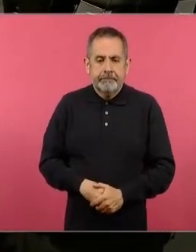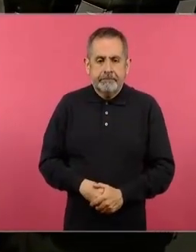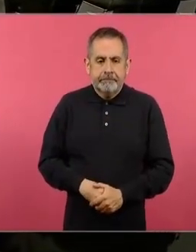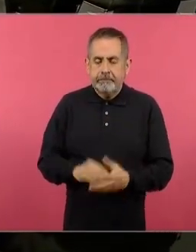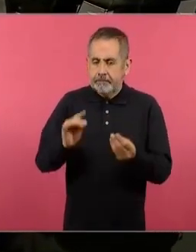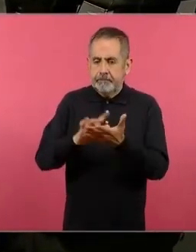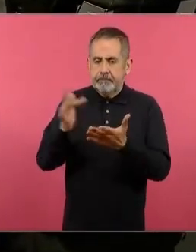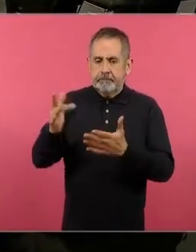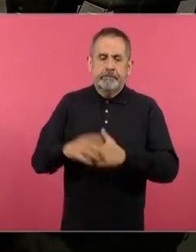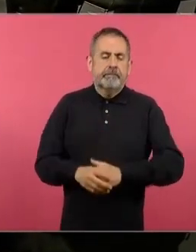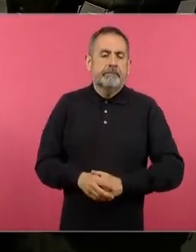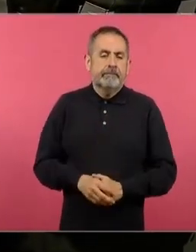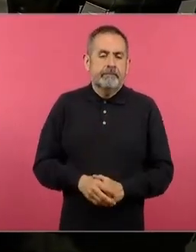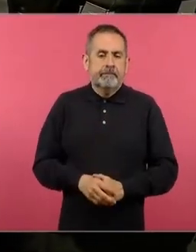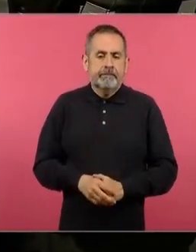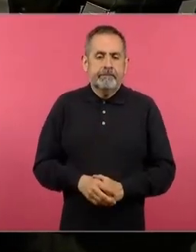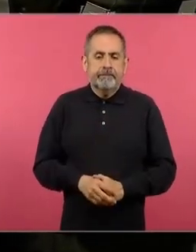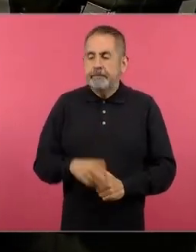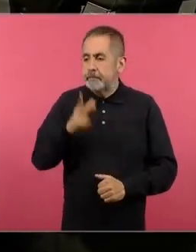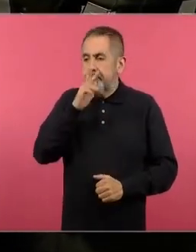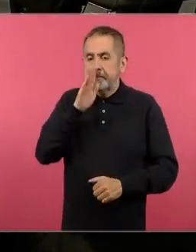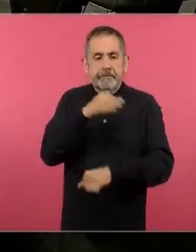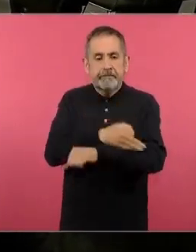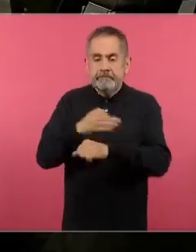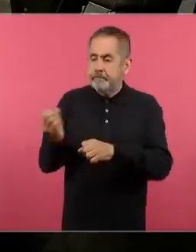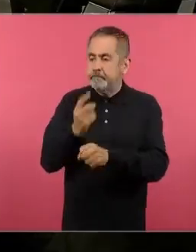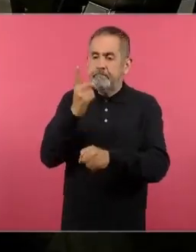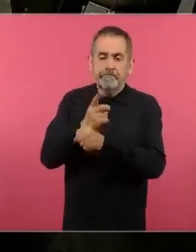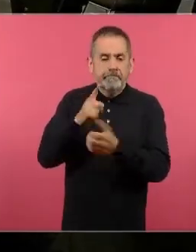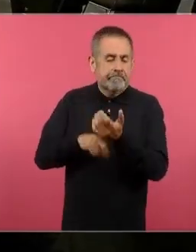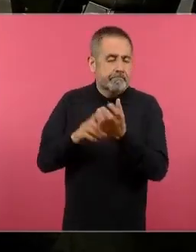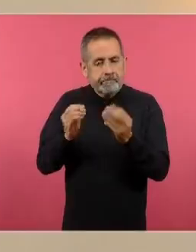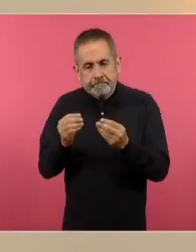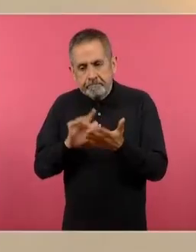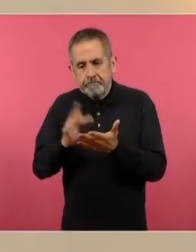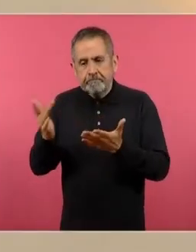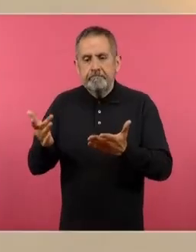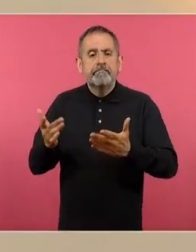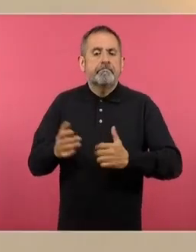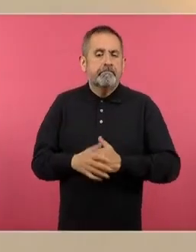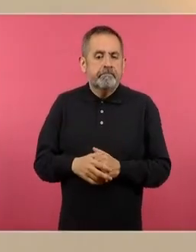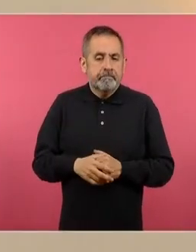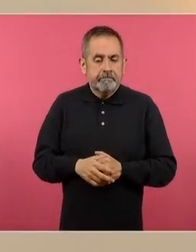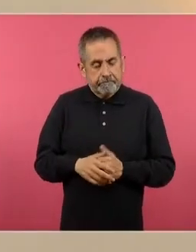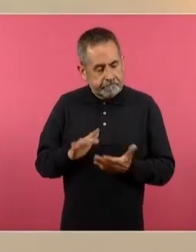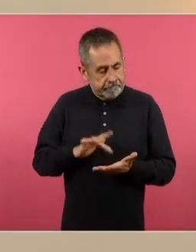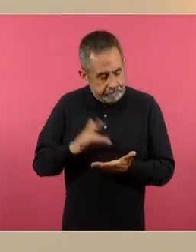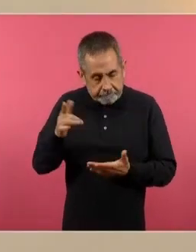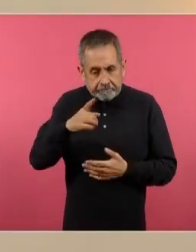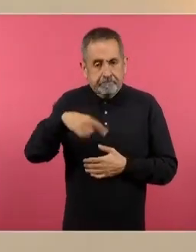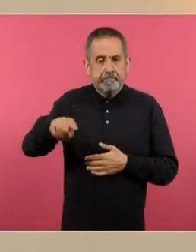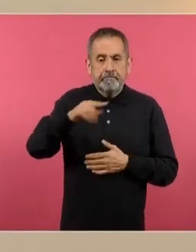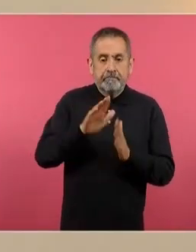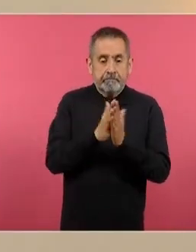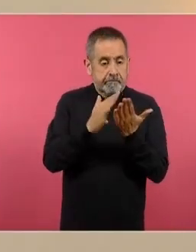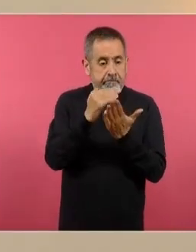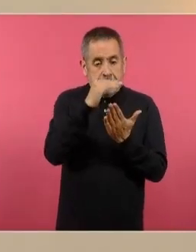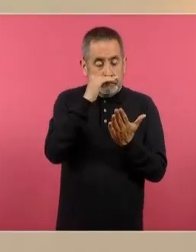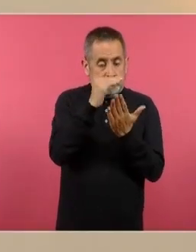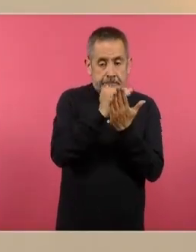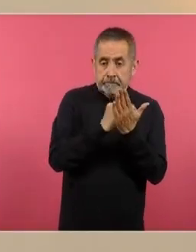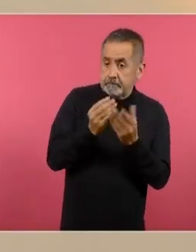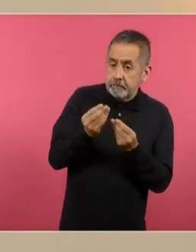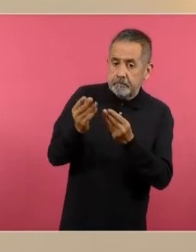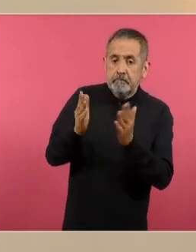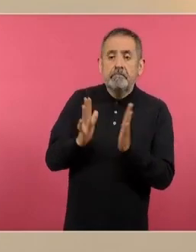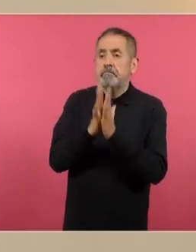Muchas gracias. Gracias, padres de familia, por esta oportunidad, de verdad. Y yo les agradezco sobre todo a los libros de texto y a todos